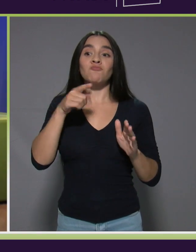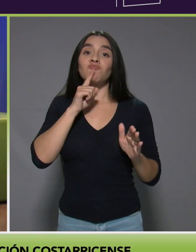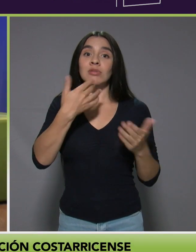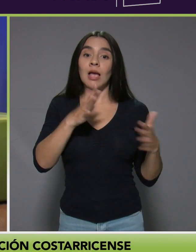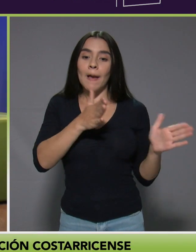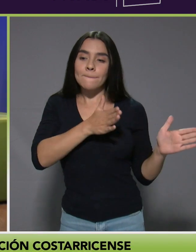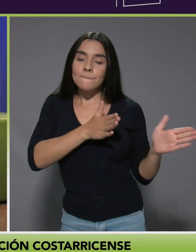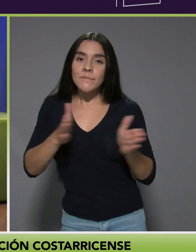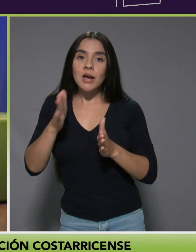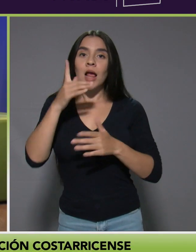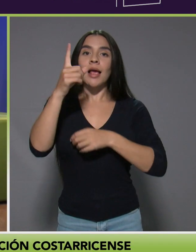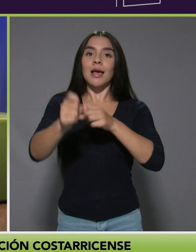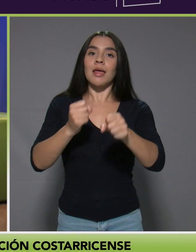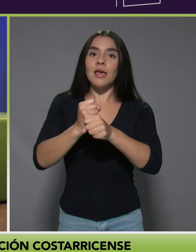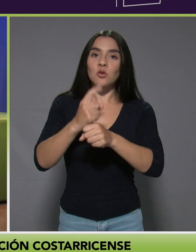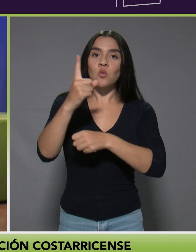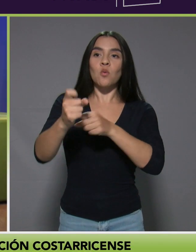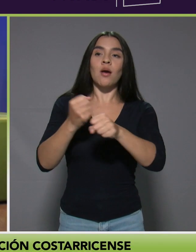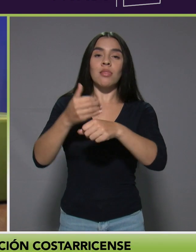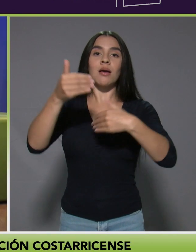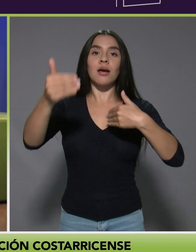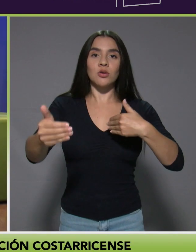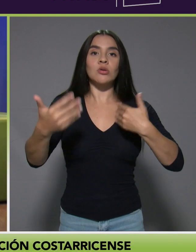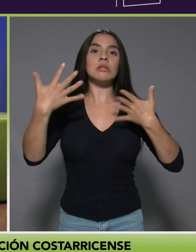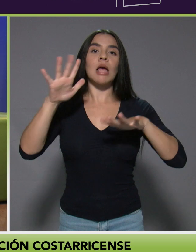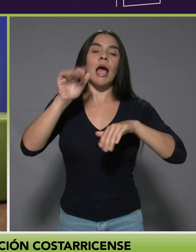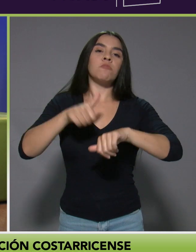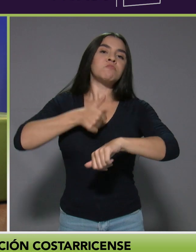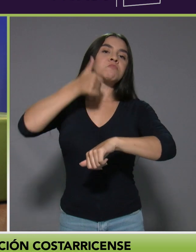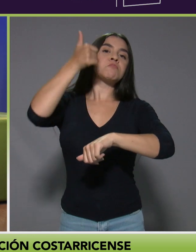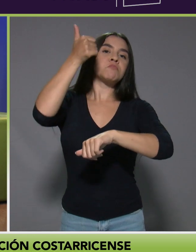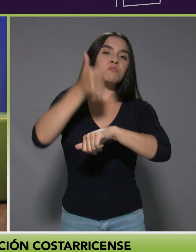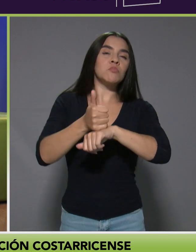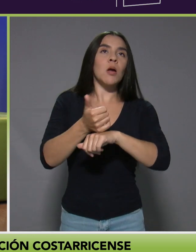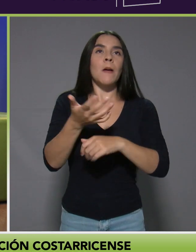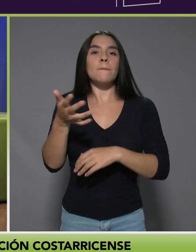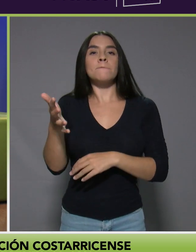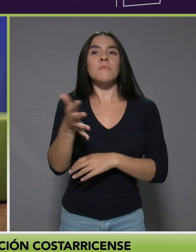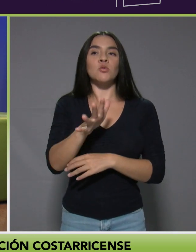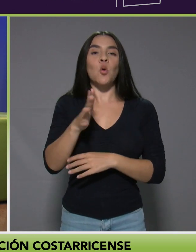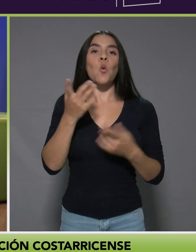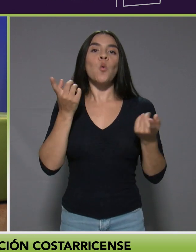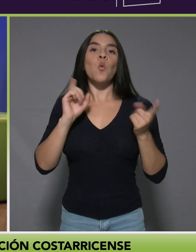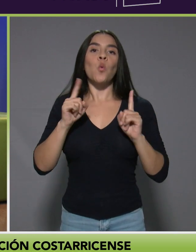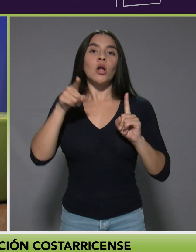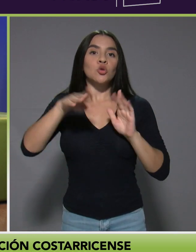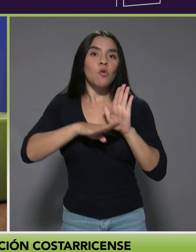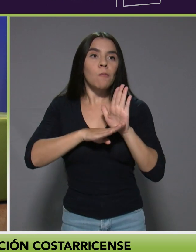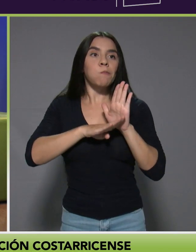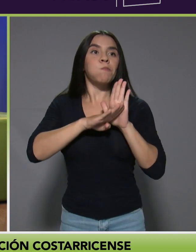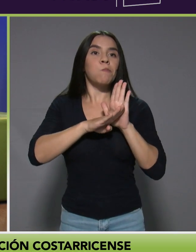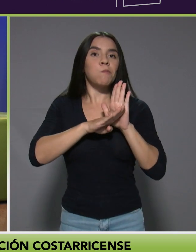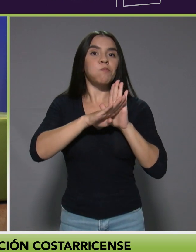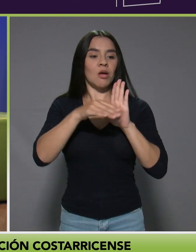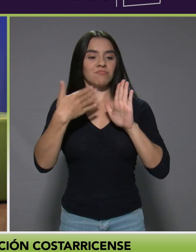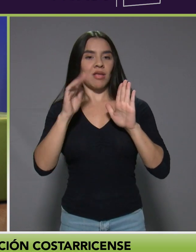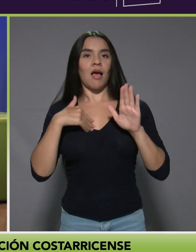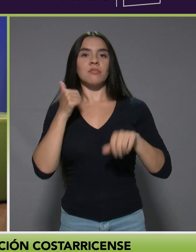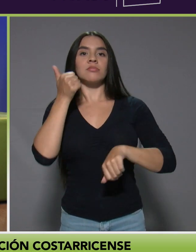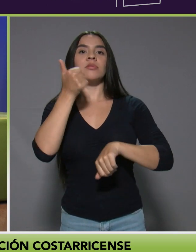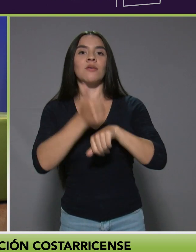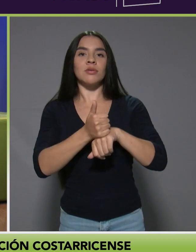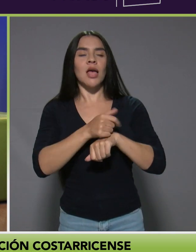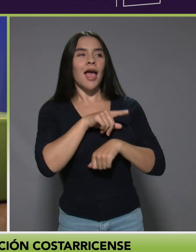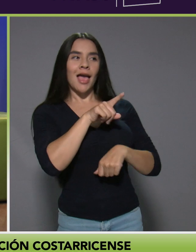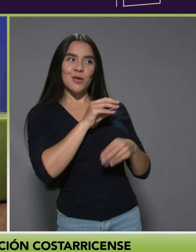más o menos se tiene como preestablecido cuál tendría que ser su desarrollo en este punto. Números,